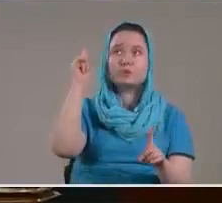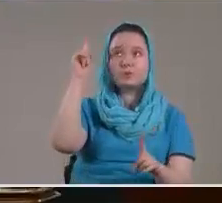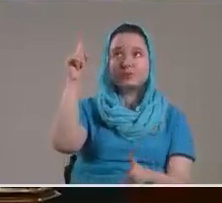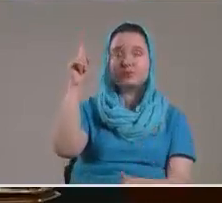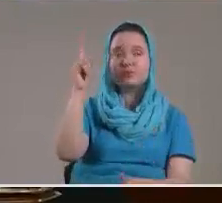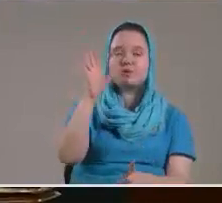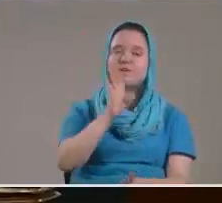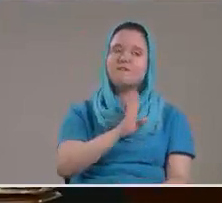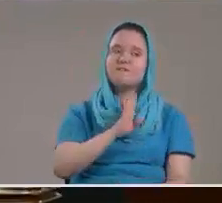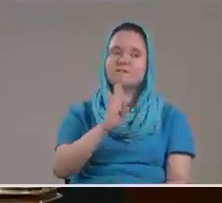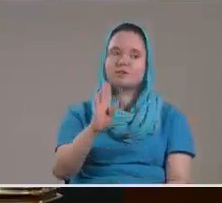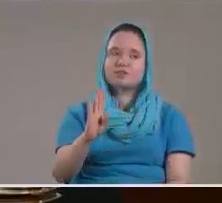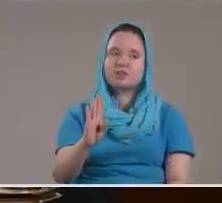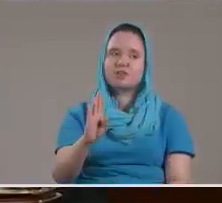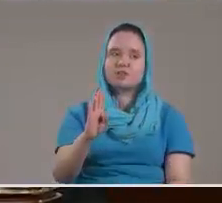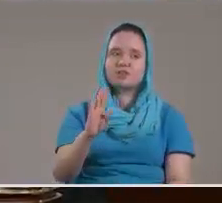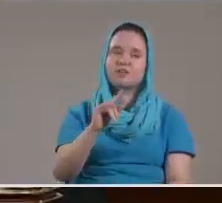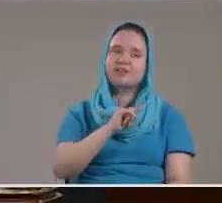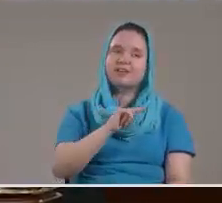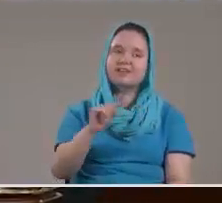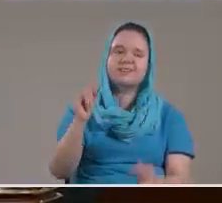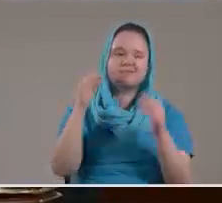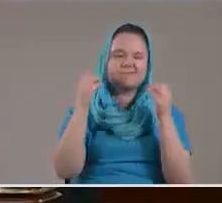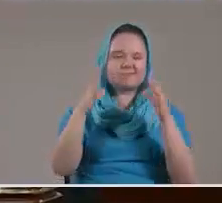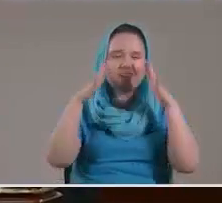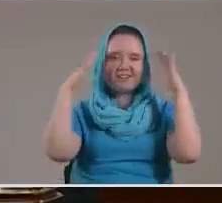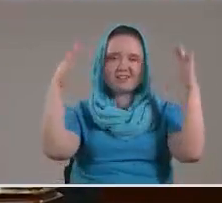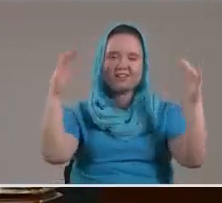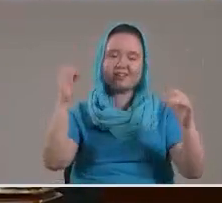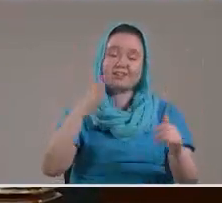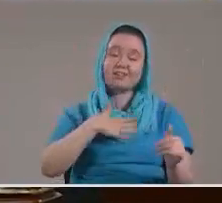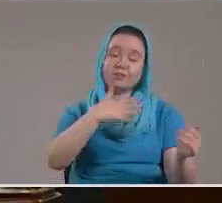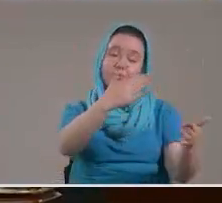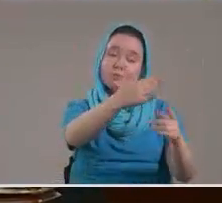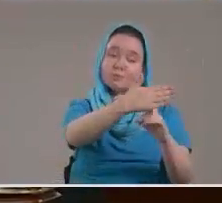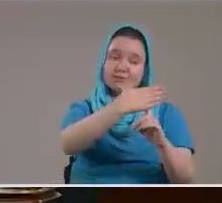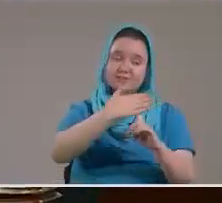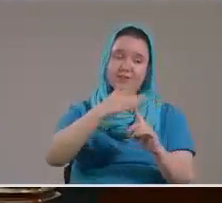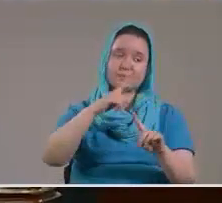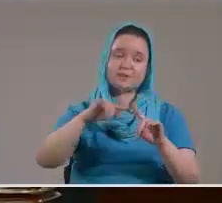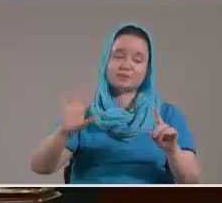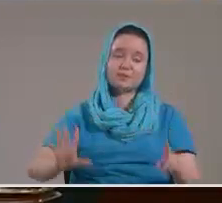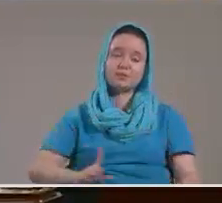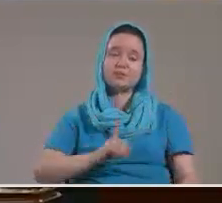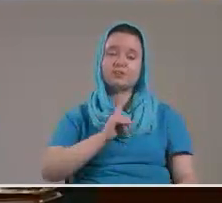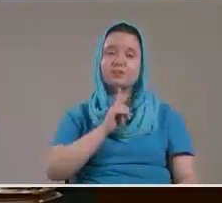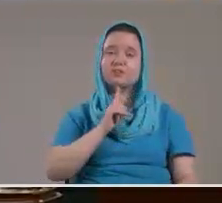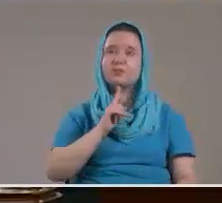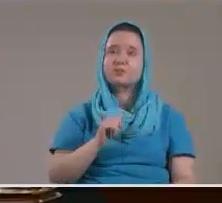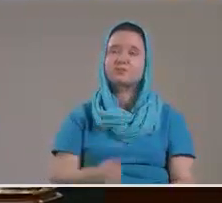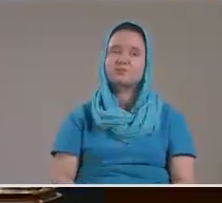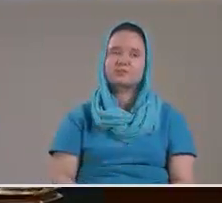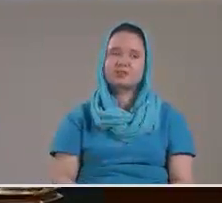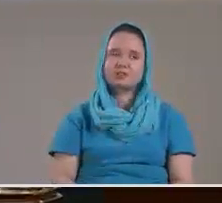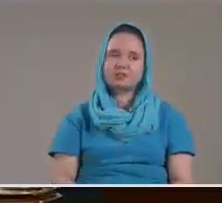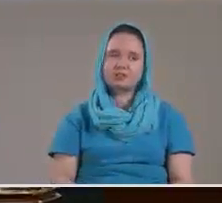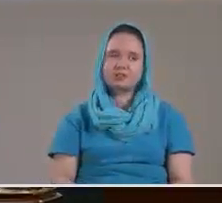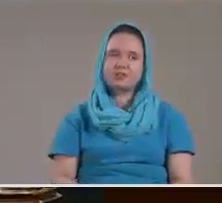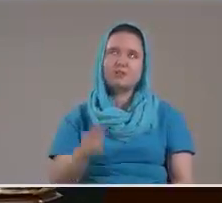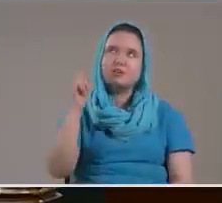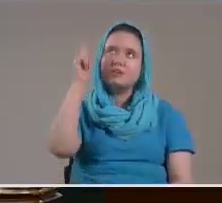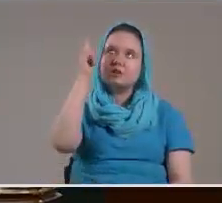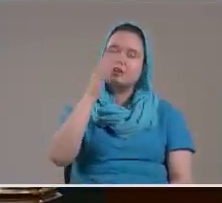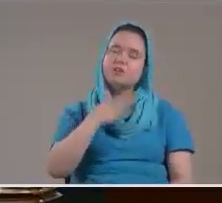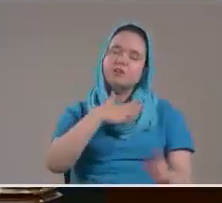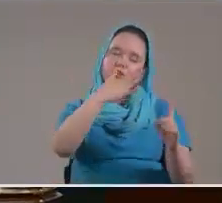Bondad Es tan grande Que me tomas Por digno Así lo hiciste Cuando me llamaste Al ministerio Me